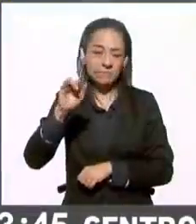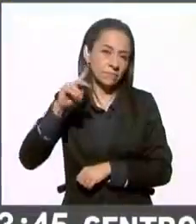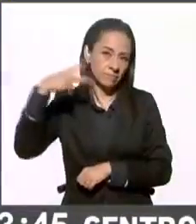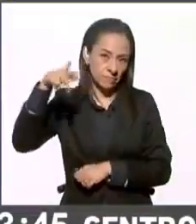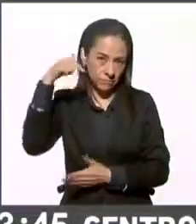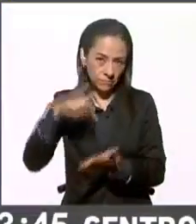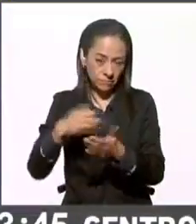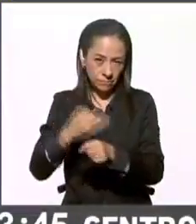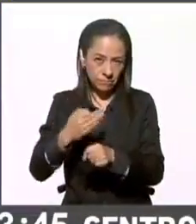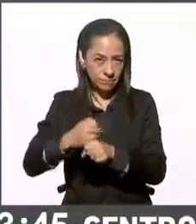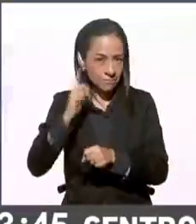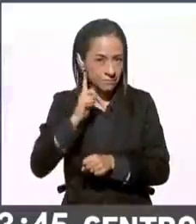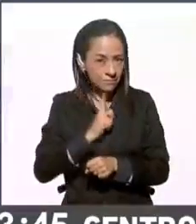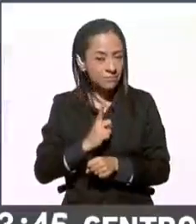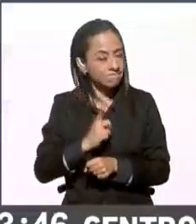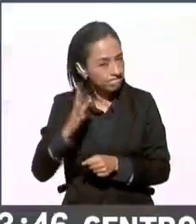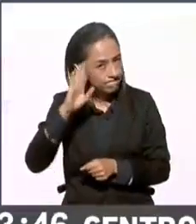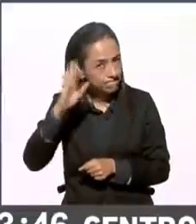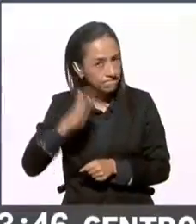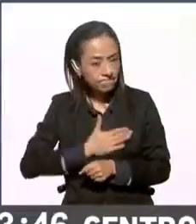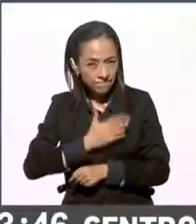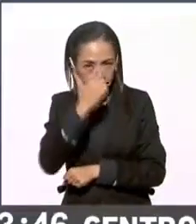Sarai, buenas noches. Adelante con la información.